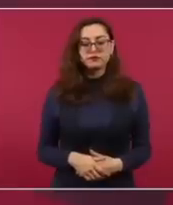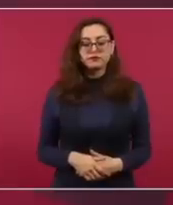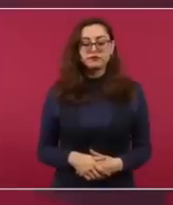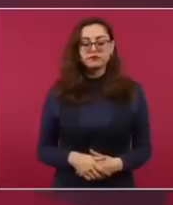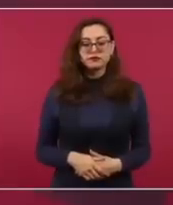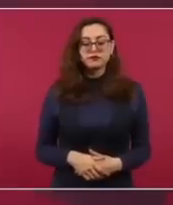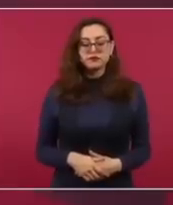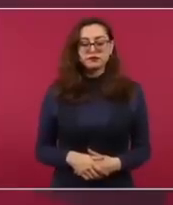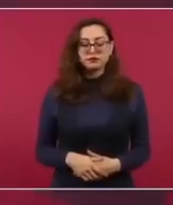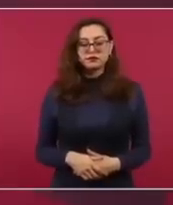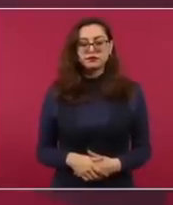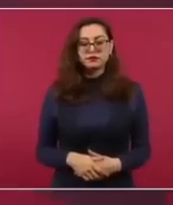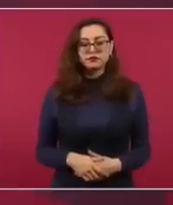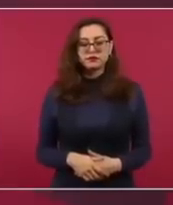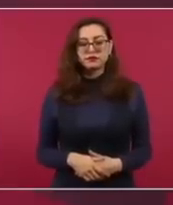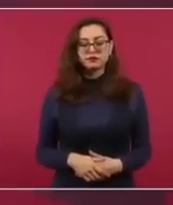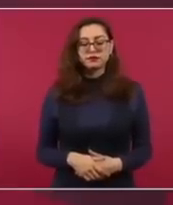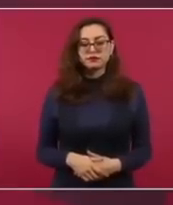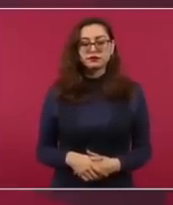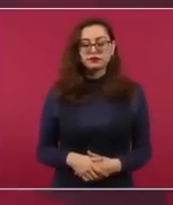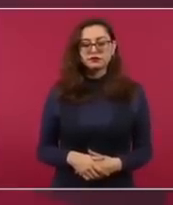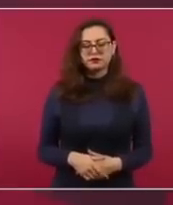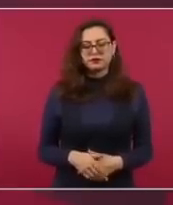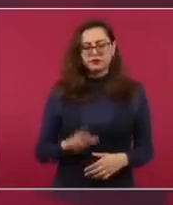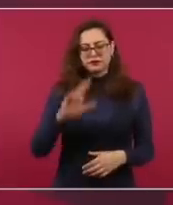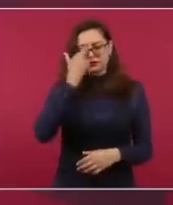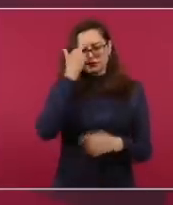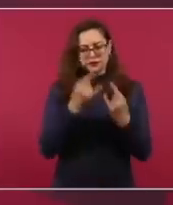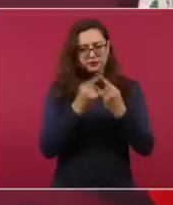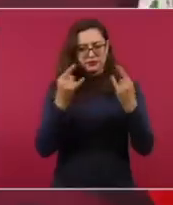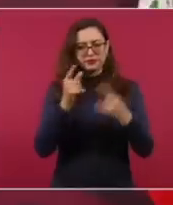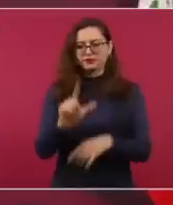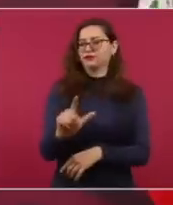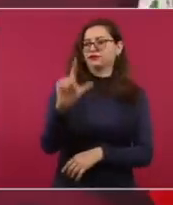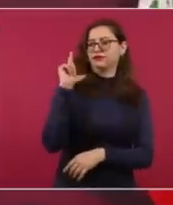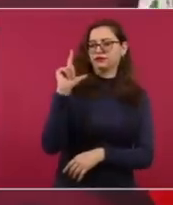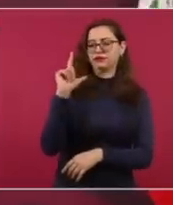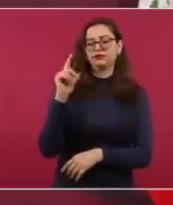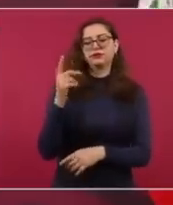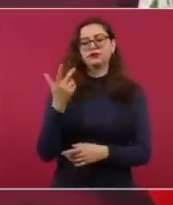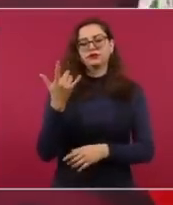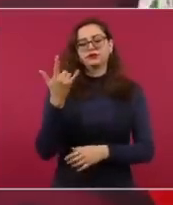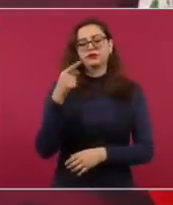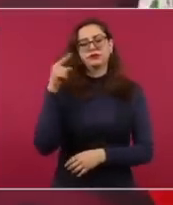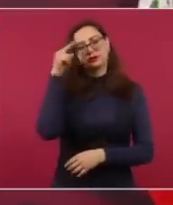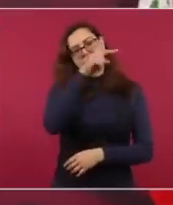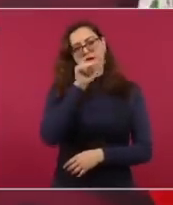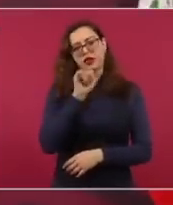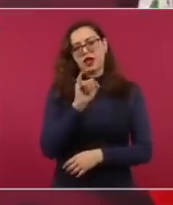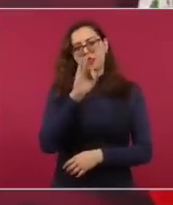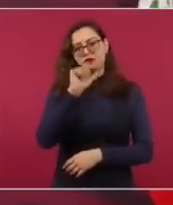recorrido que hicimos cuando lo fui a recibir al aeropuerto Felipe